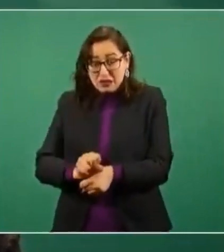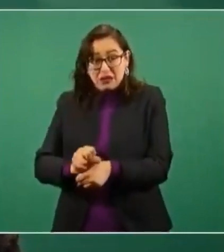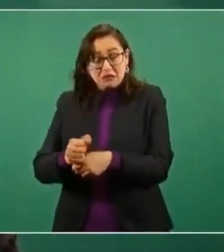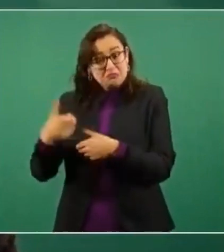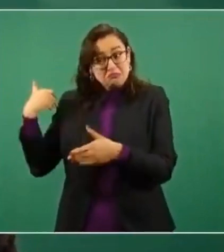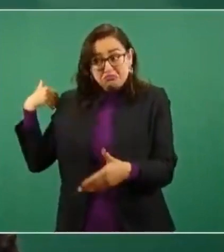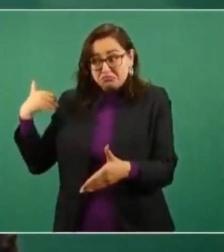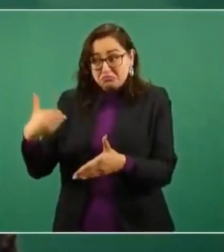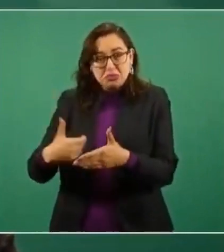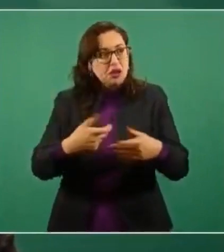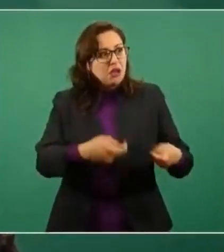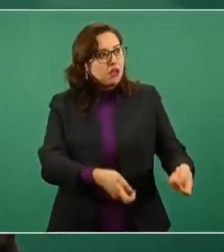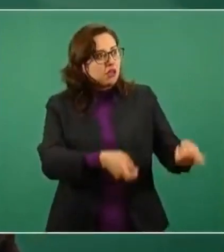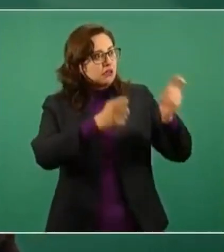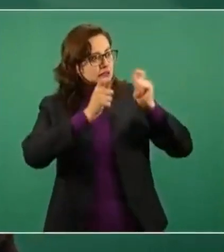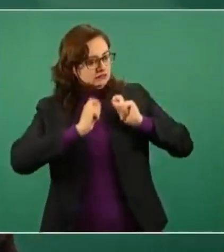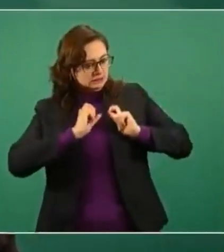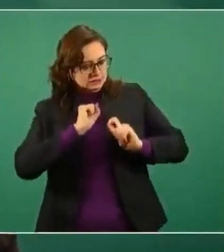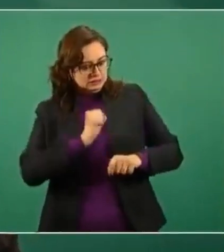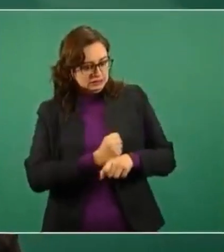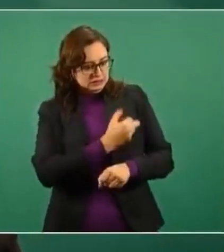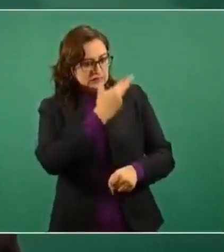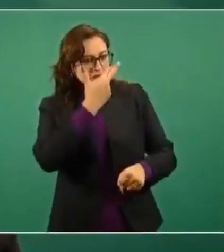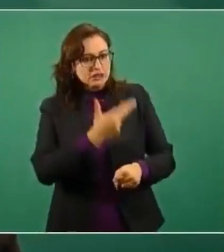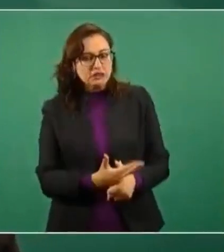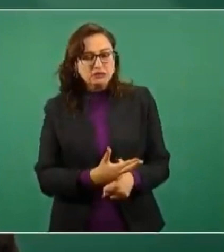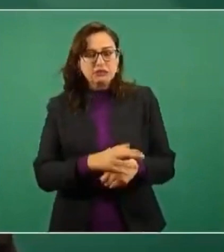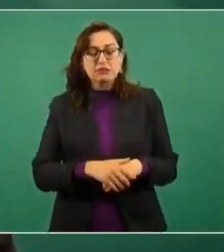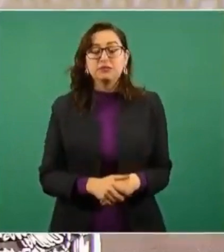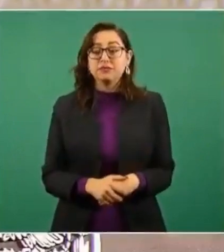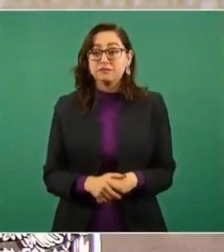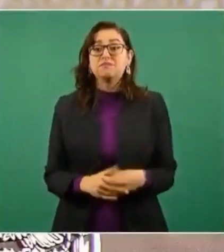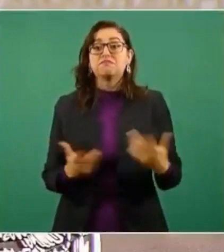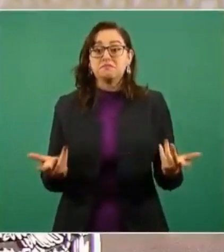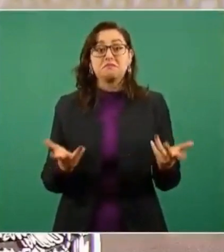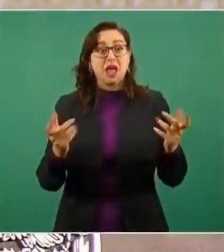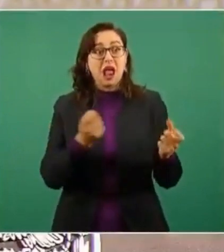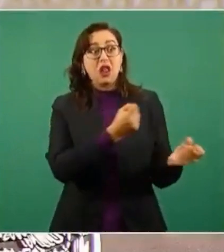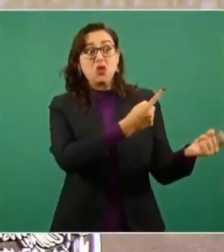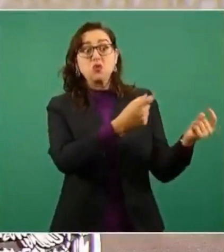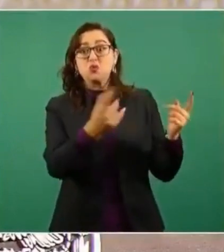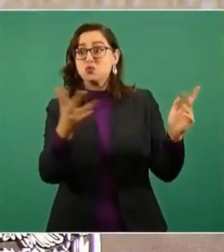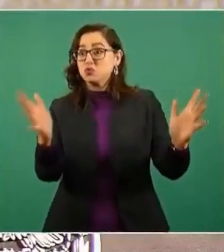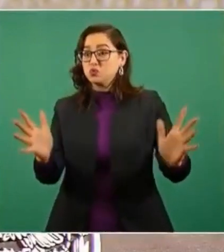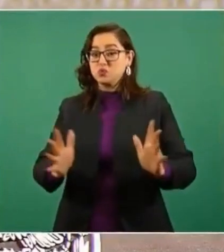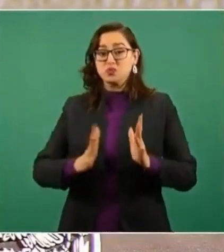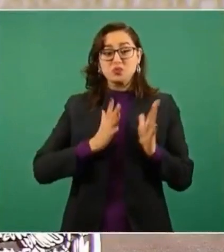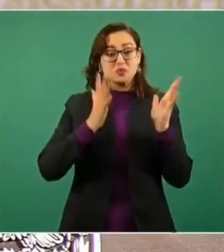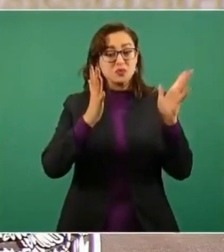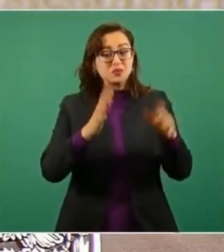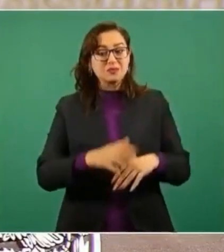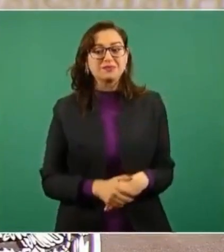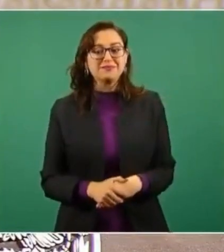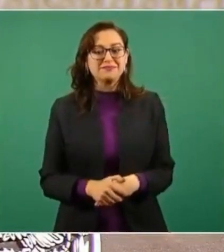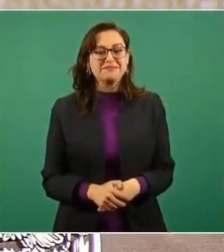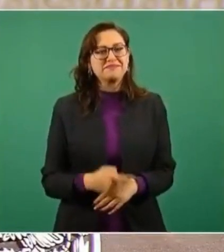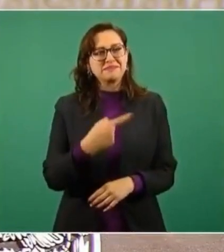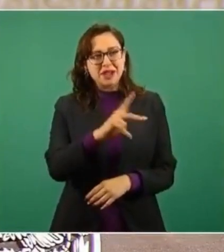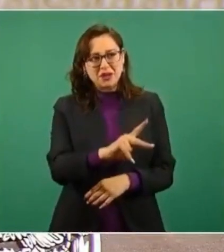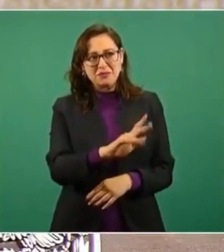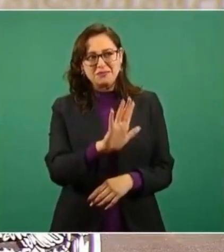A diferencia de muchos, yo no sólo estudié los problemas de la educación mexicana, yo no sólo leí los